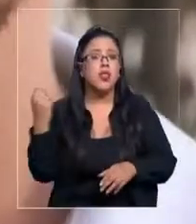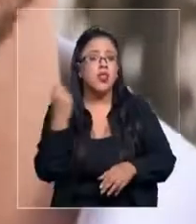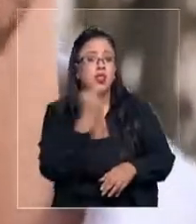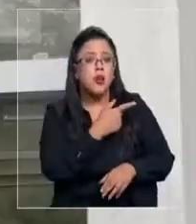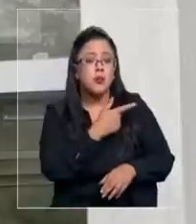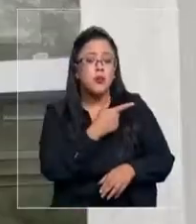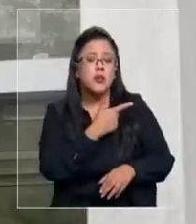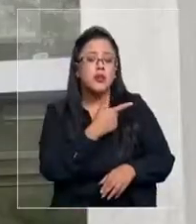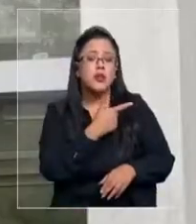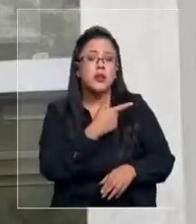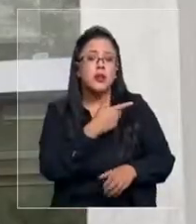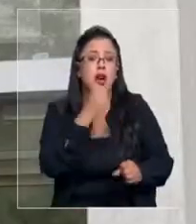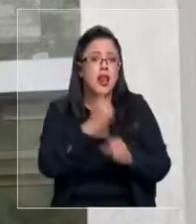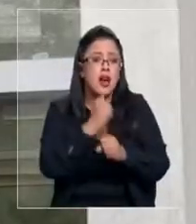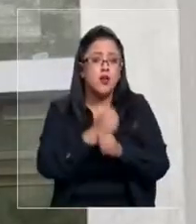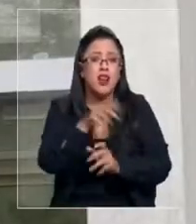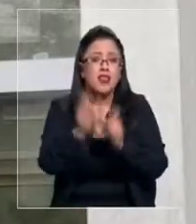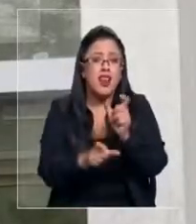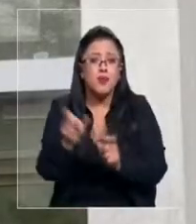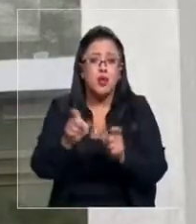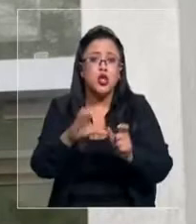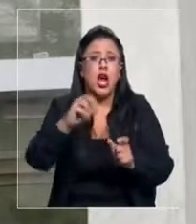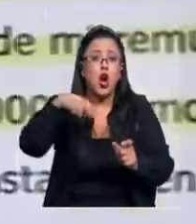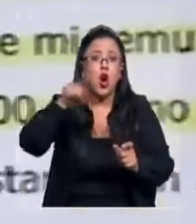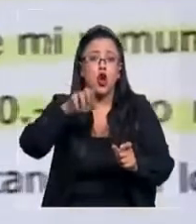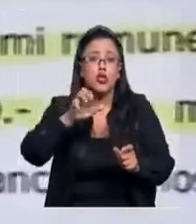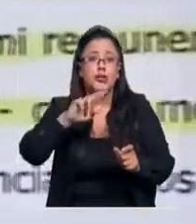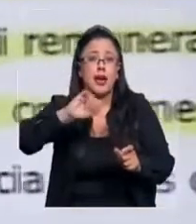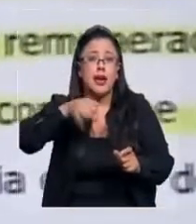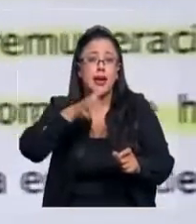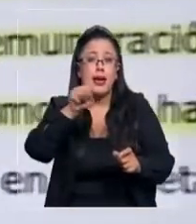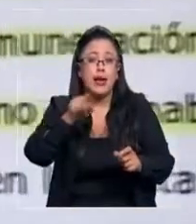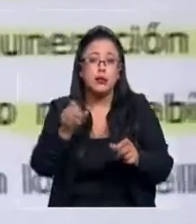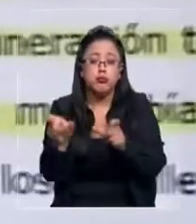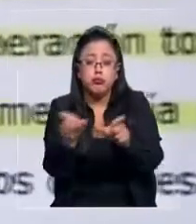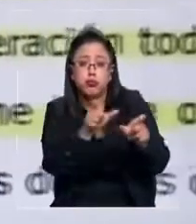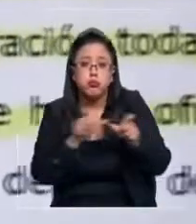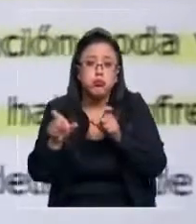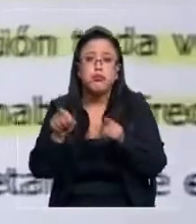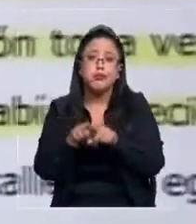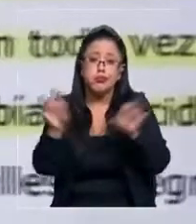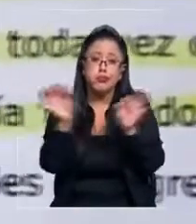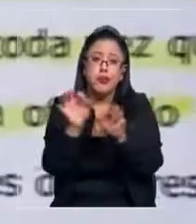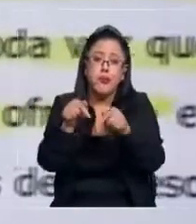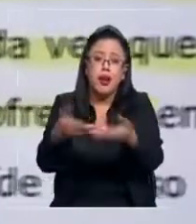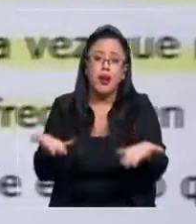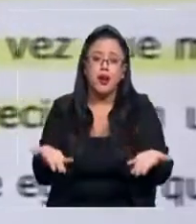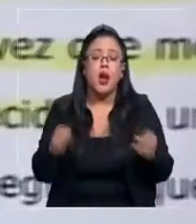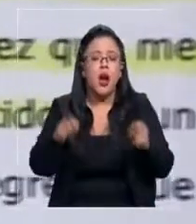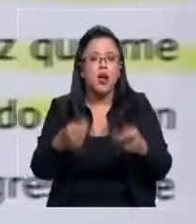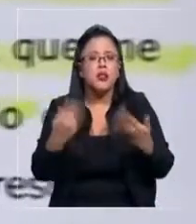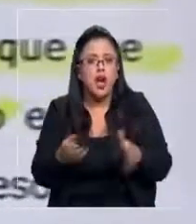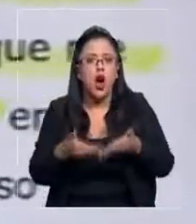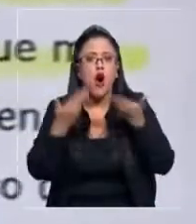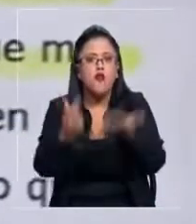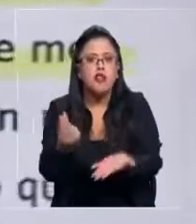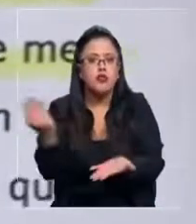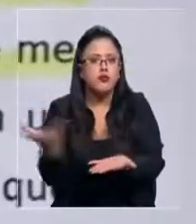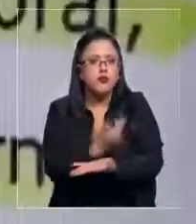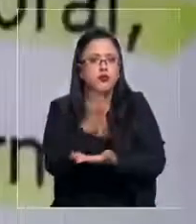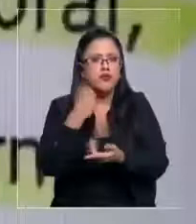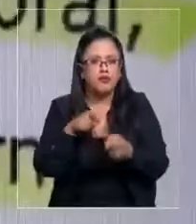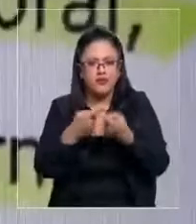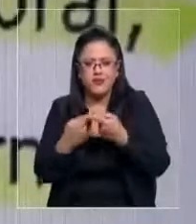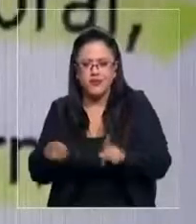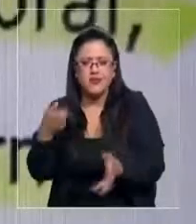de los conserjes, esto explican. Lo que dice la demanda es que se le ofreció un sueldo y se le pagaba a